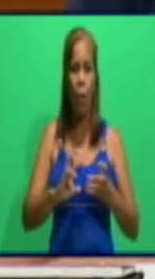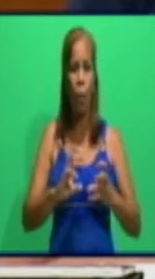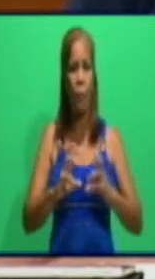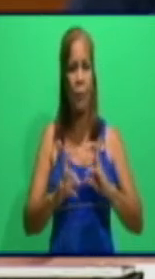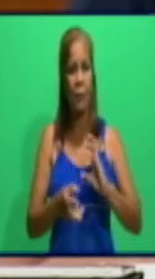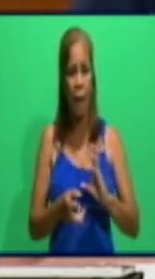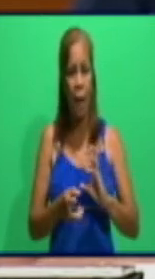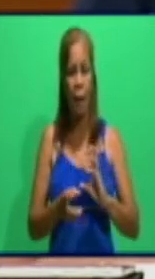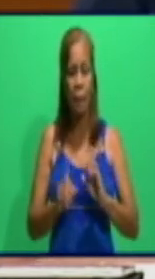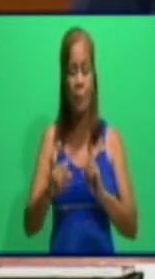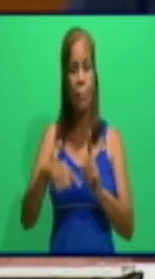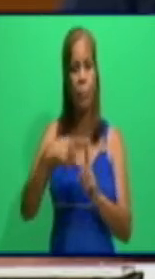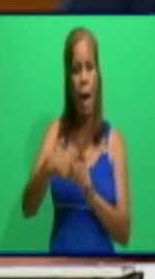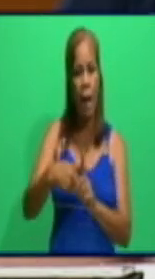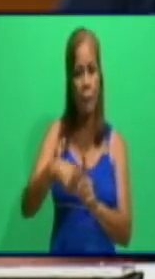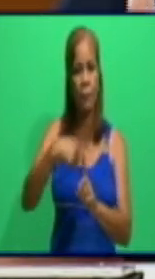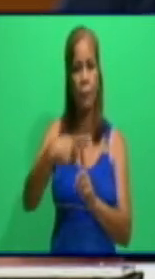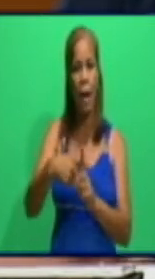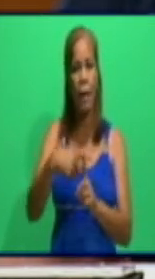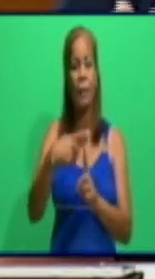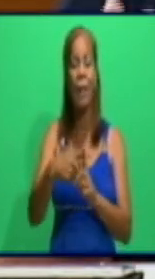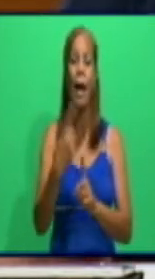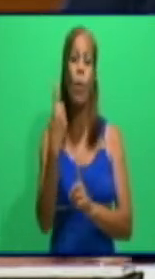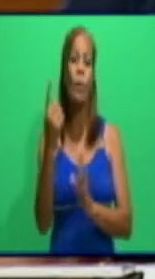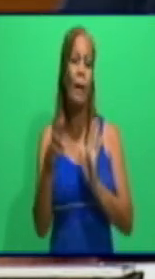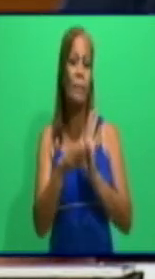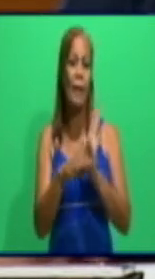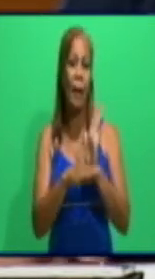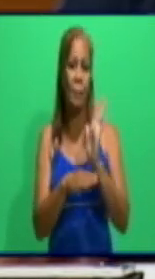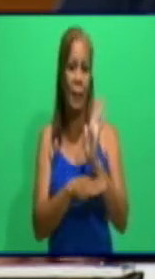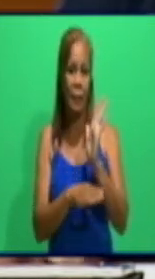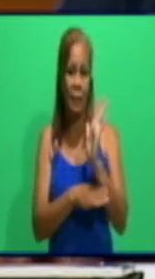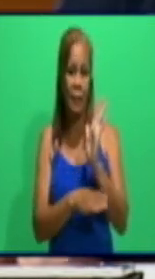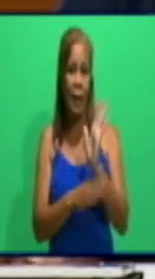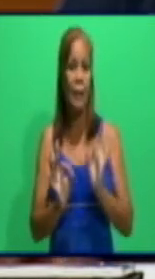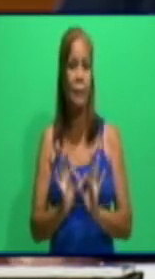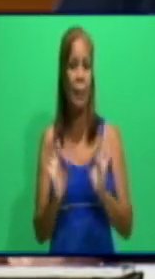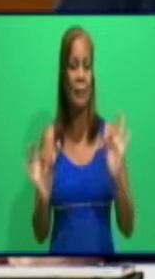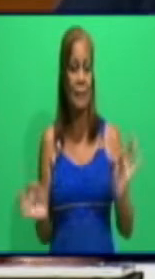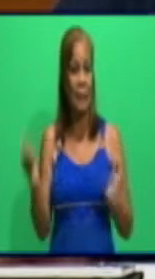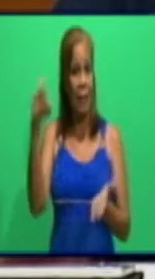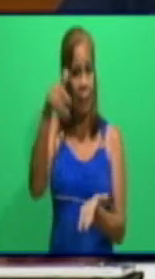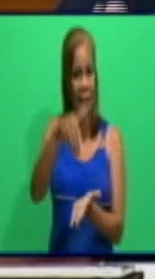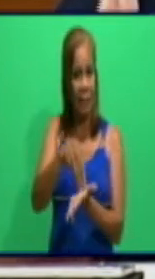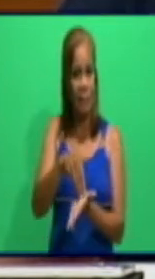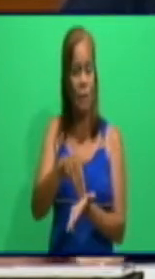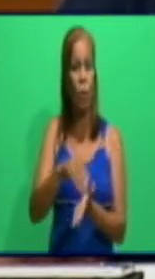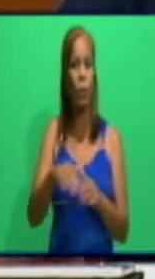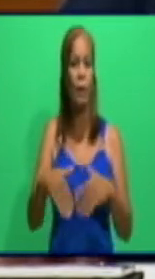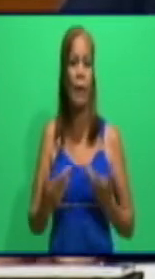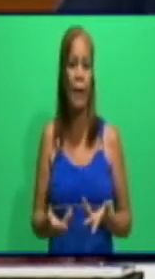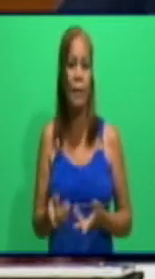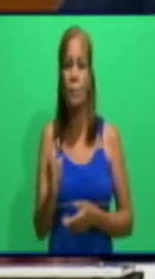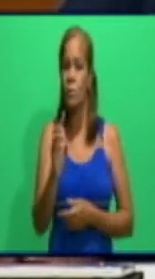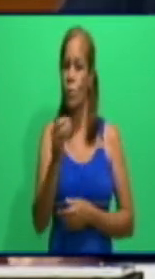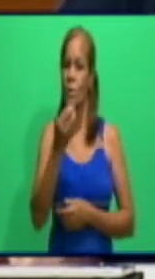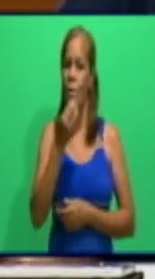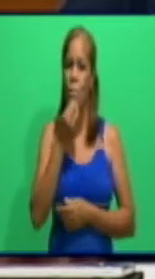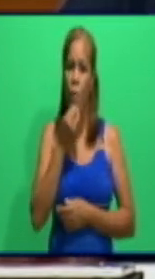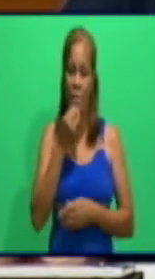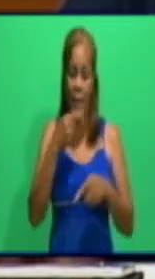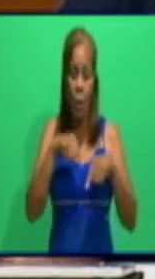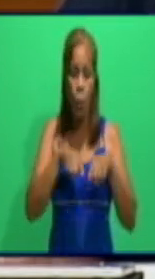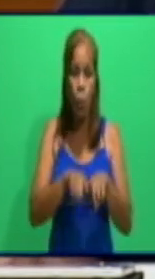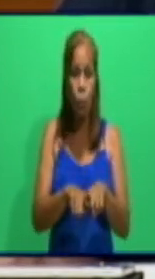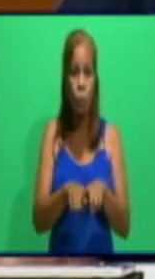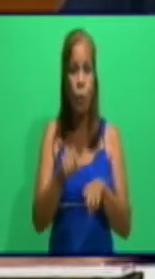incremento de los números de casos, una de las medidas protocolizadas y establecidas en los planes es el no permitir acompañamiento